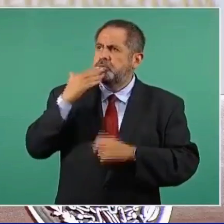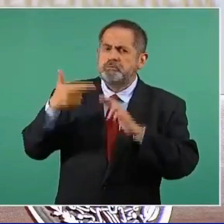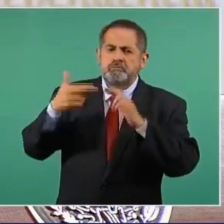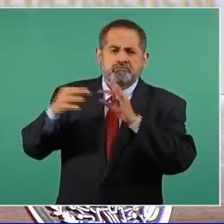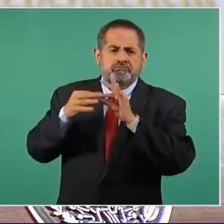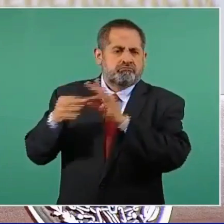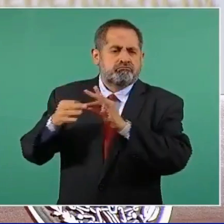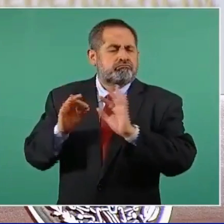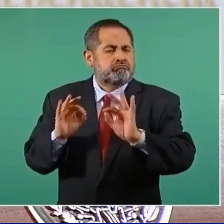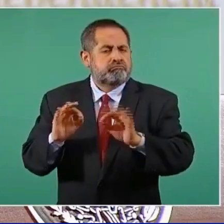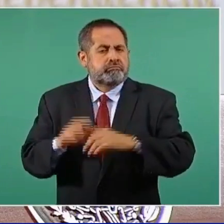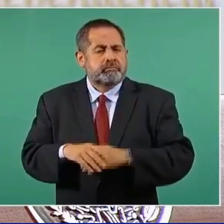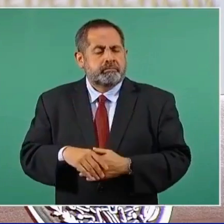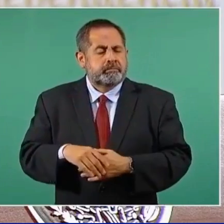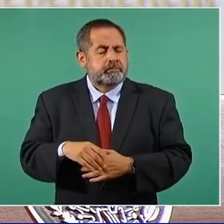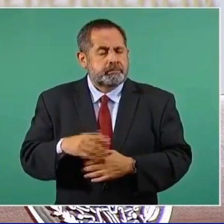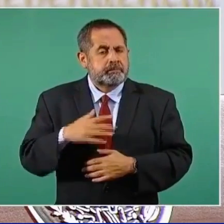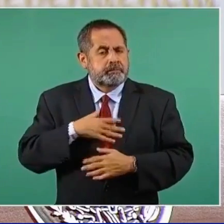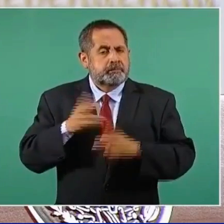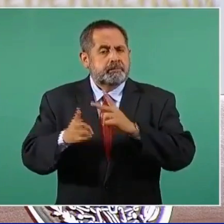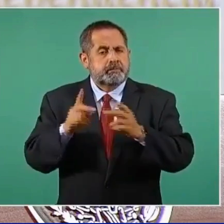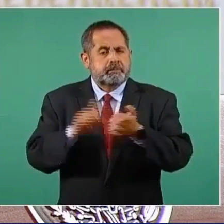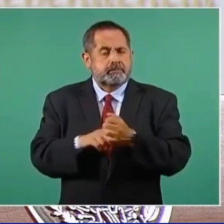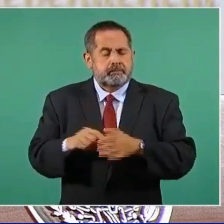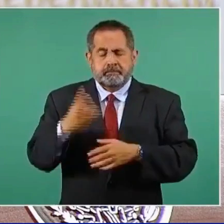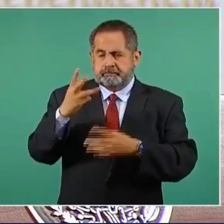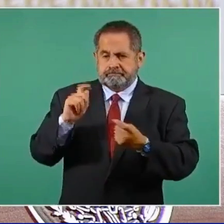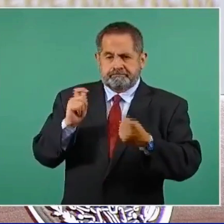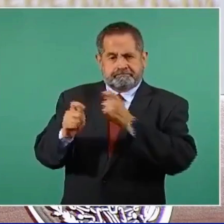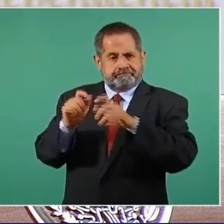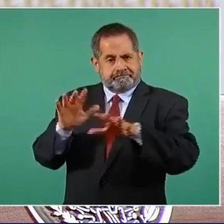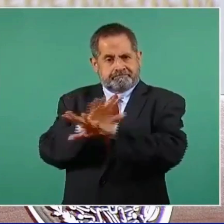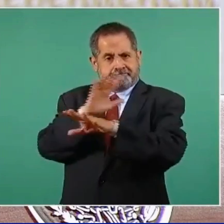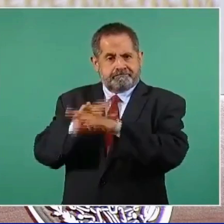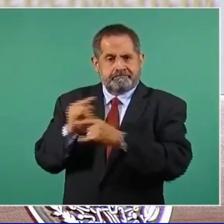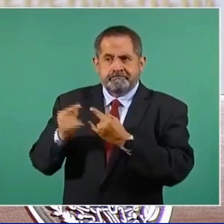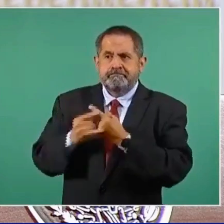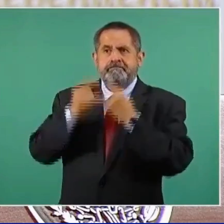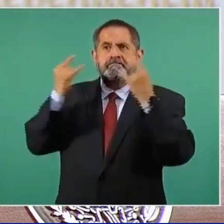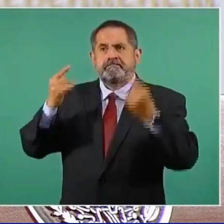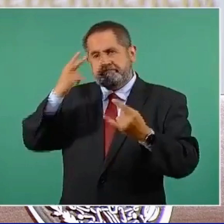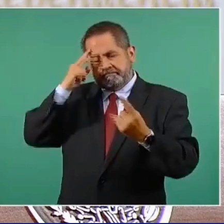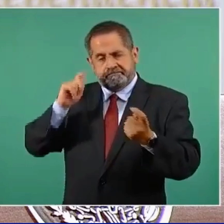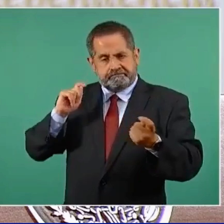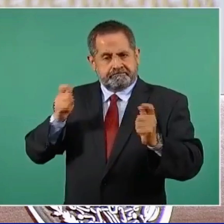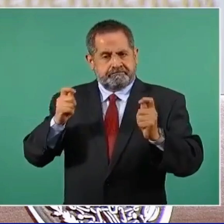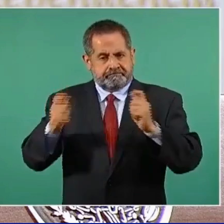Hablaba yo de las tres transformaciones que han habido en la historia de México.